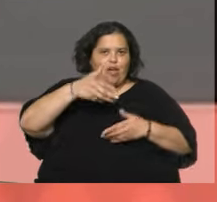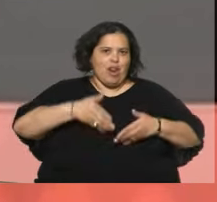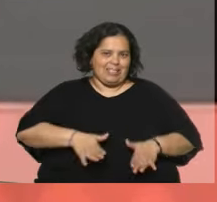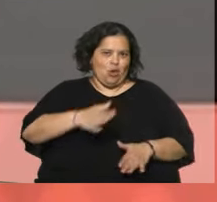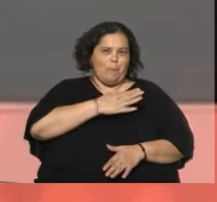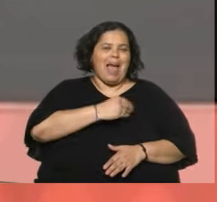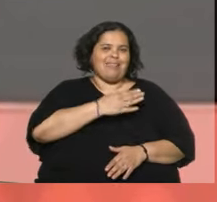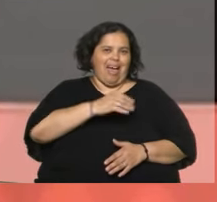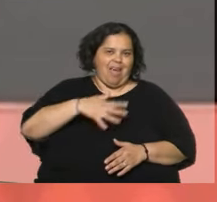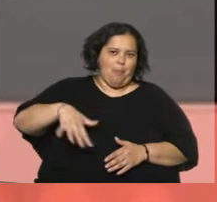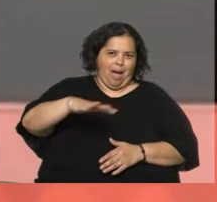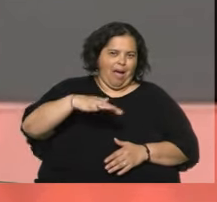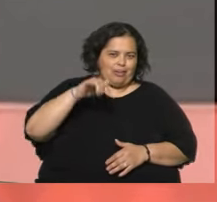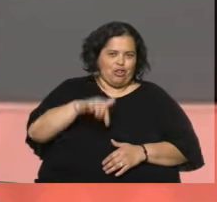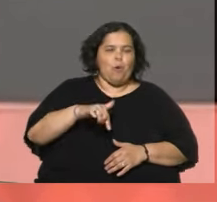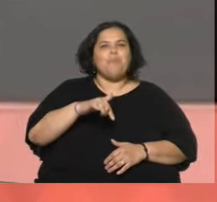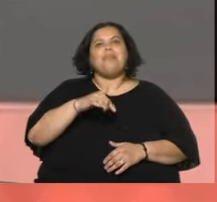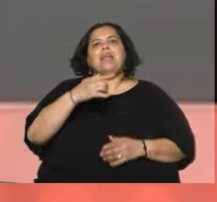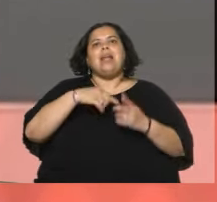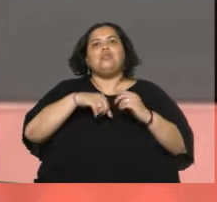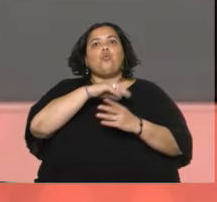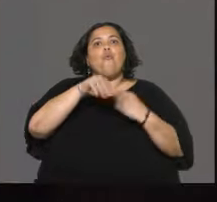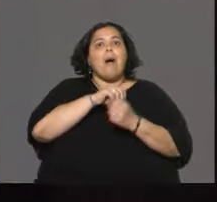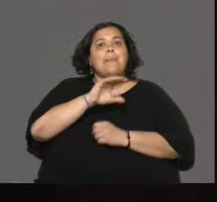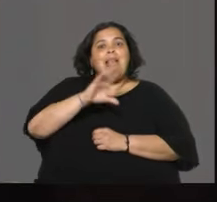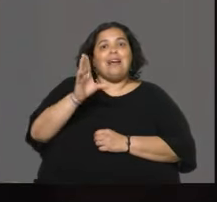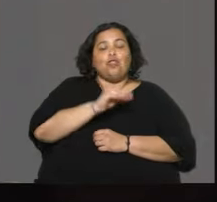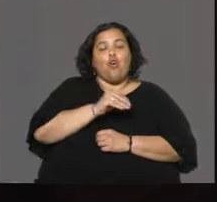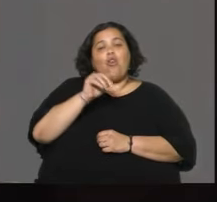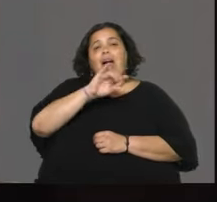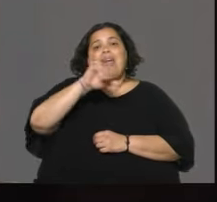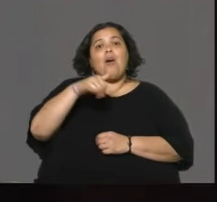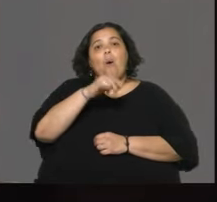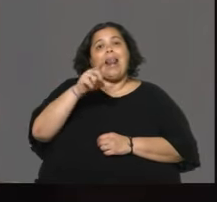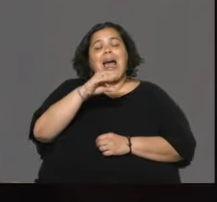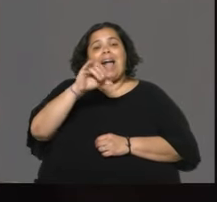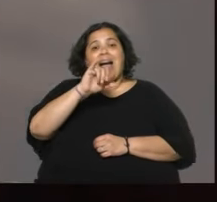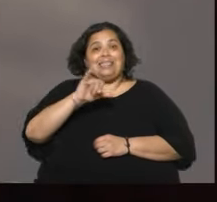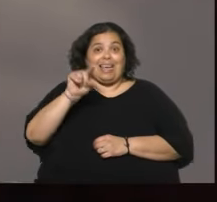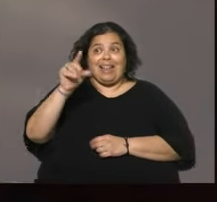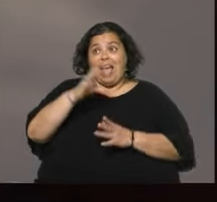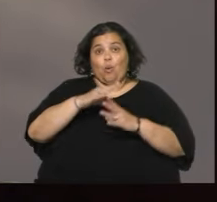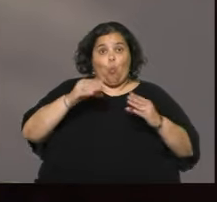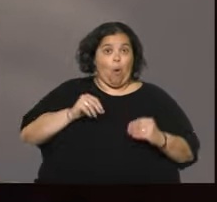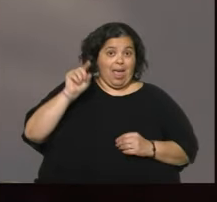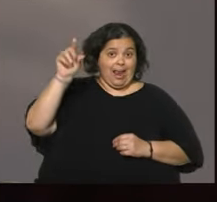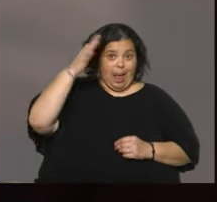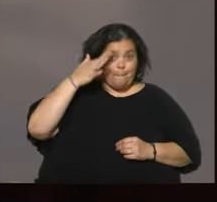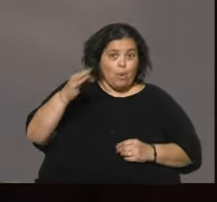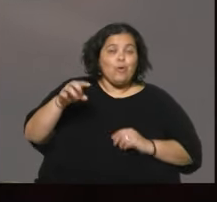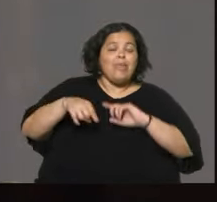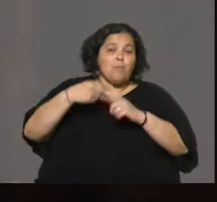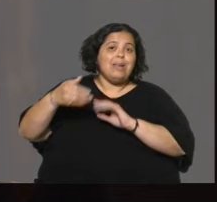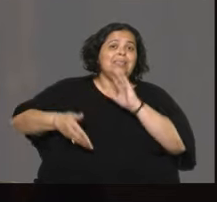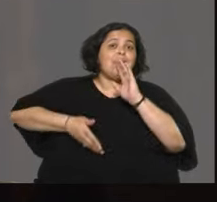1966, pero toda su familia es de Juan Lacaze. Hizo los primeros años de escuela en ese pueblo y luego se fue con su familia